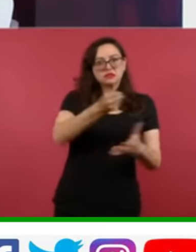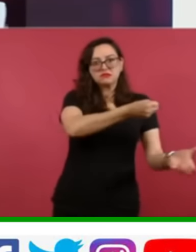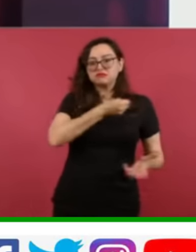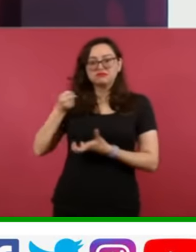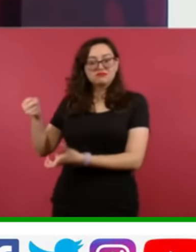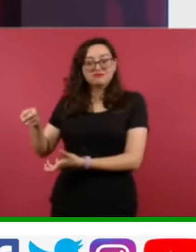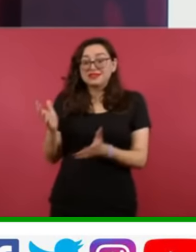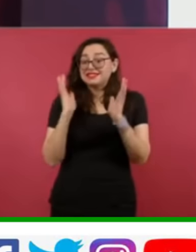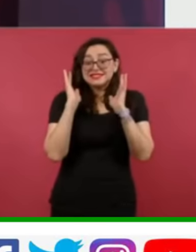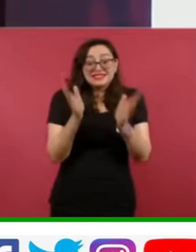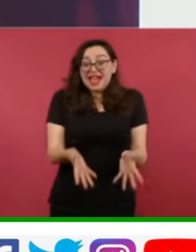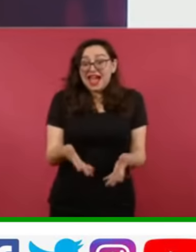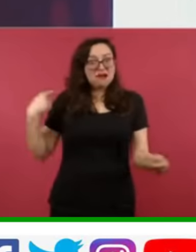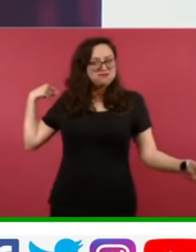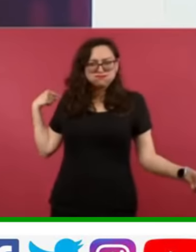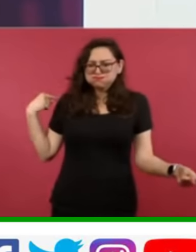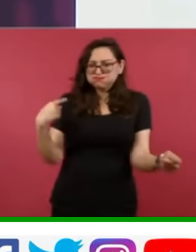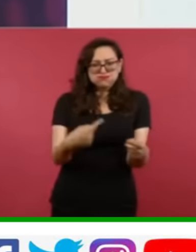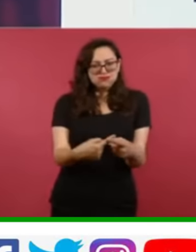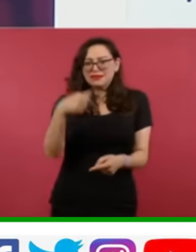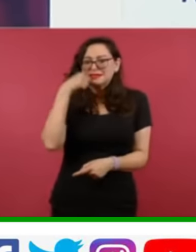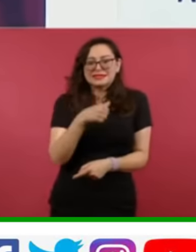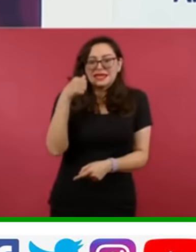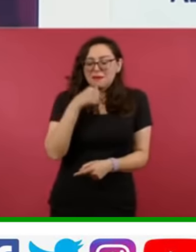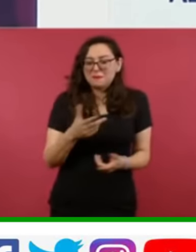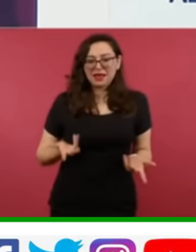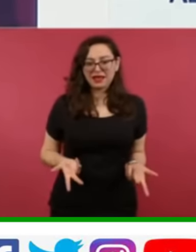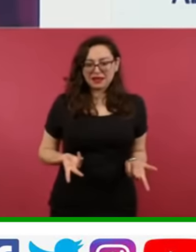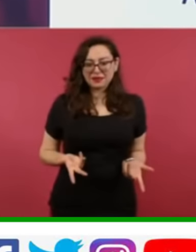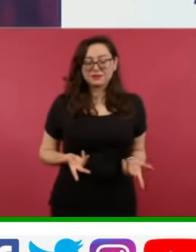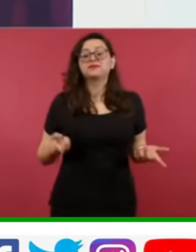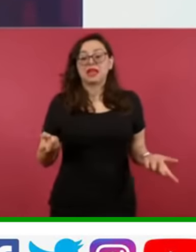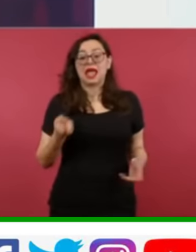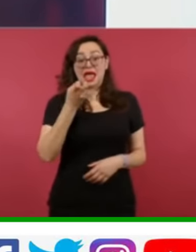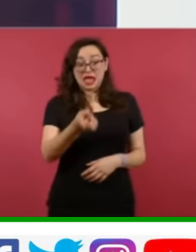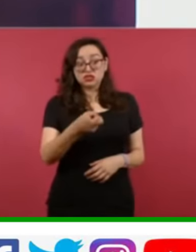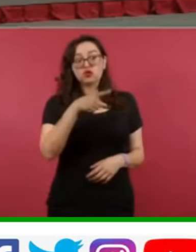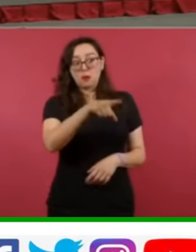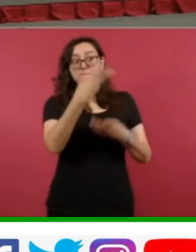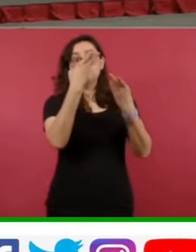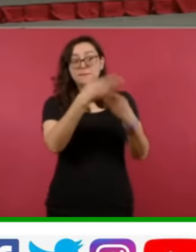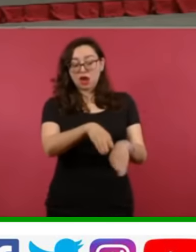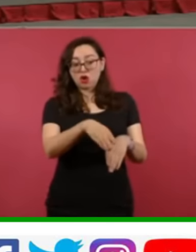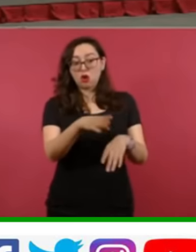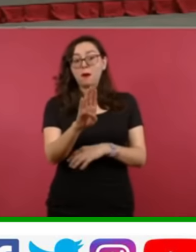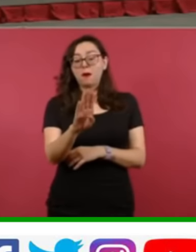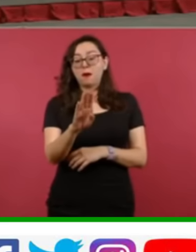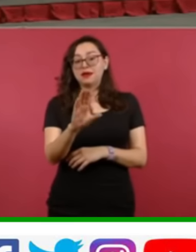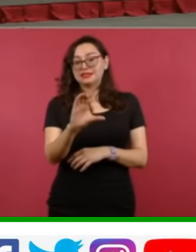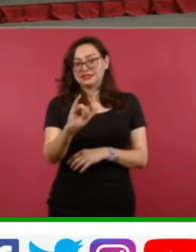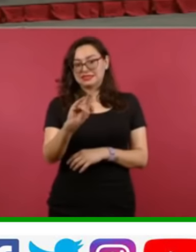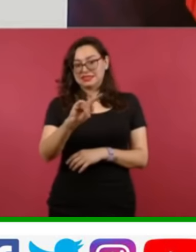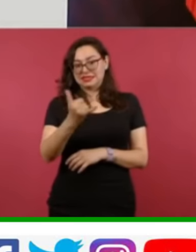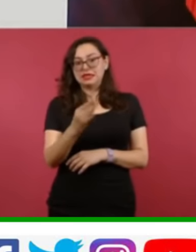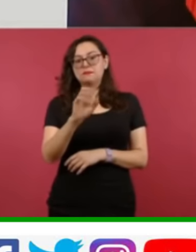insuficiente, ahora va a pasar al Banco de México para que se pueda fondear el complemento de la pensión con